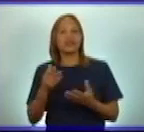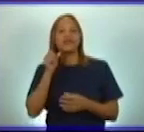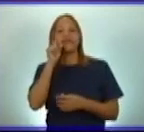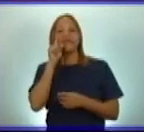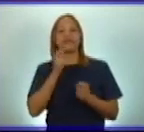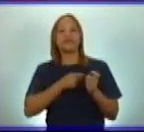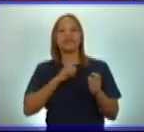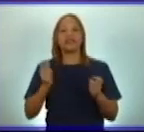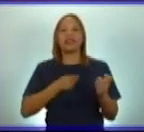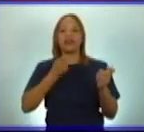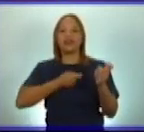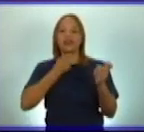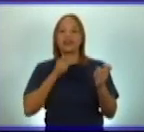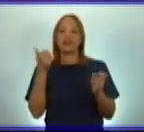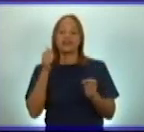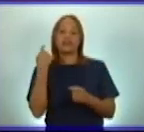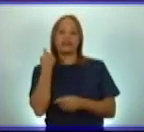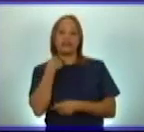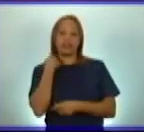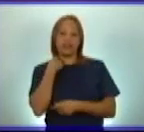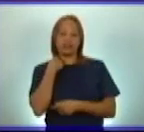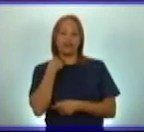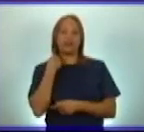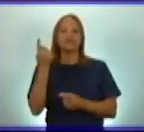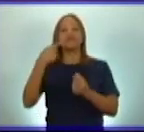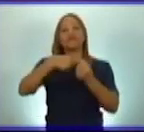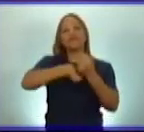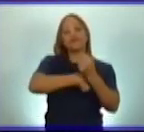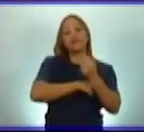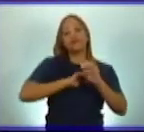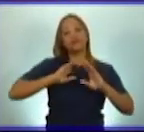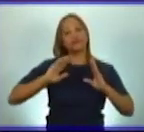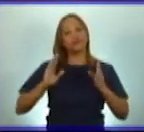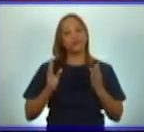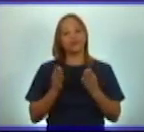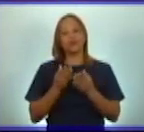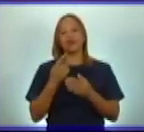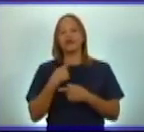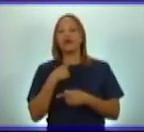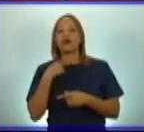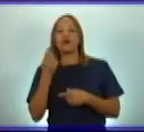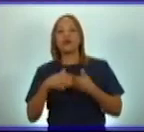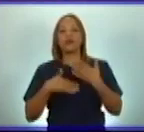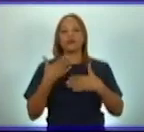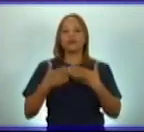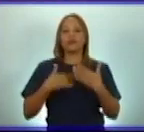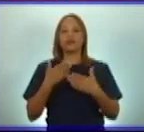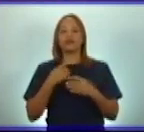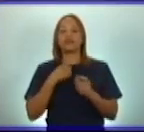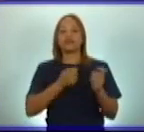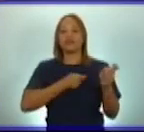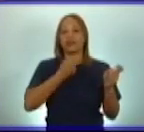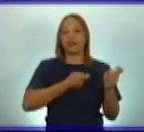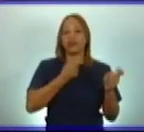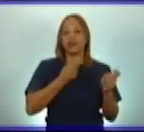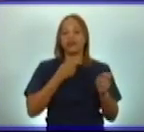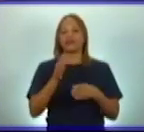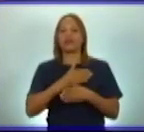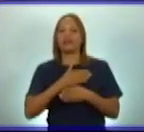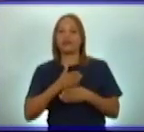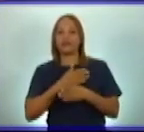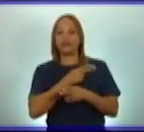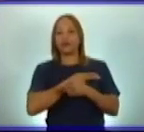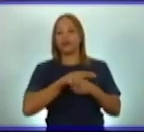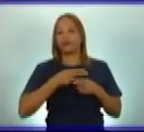la guerra de los 10 años y profundizaron en las causas de esta guerra, su significación